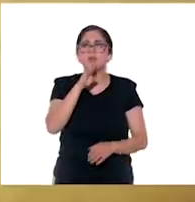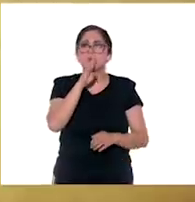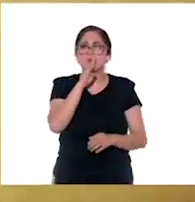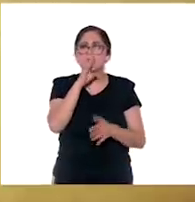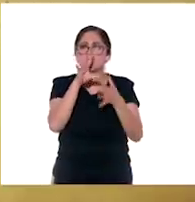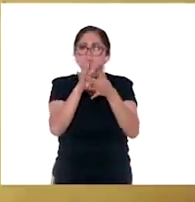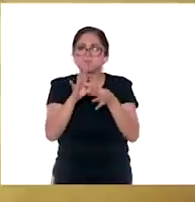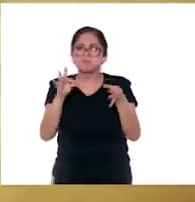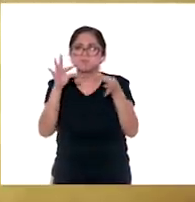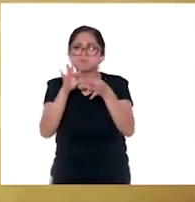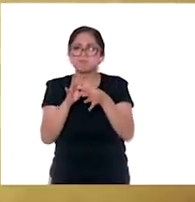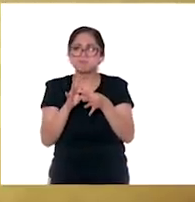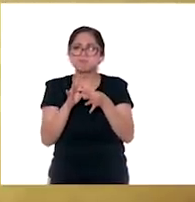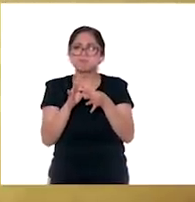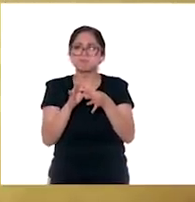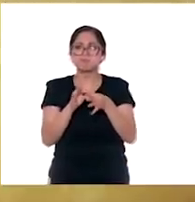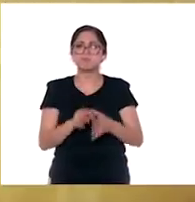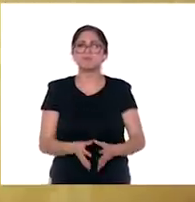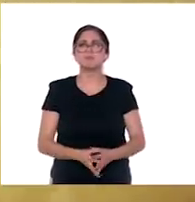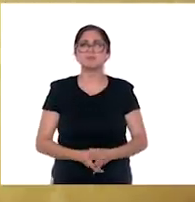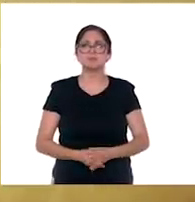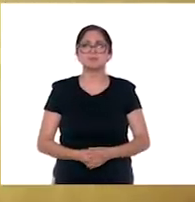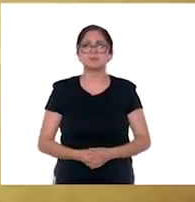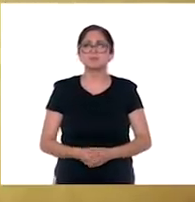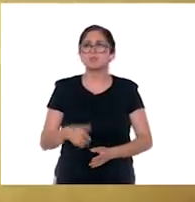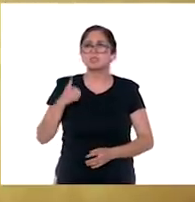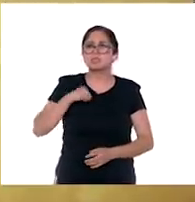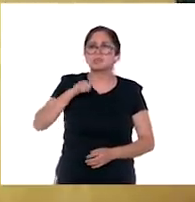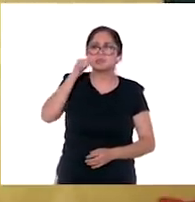¡Aprende en Casa!